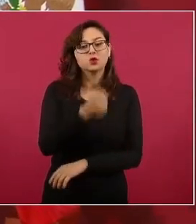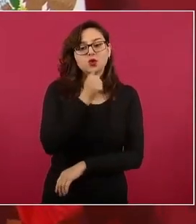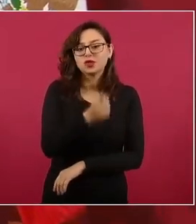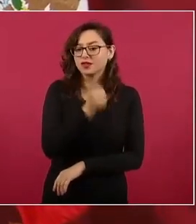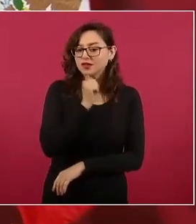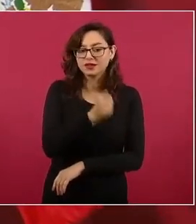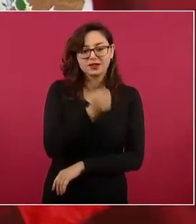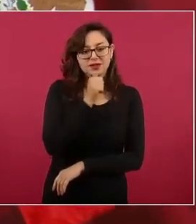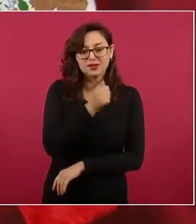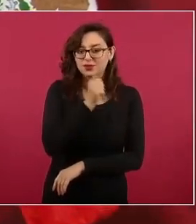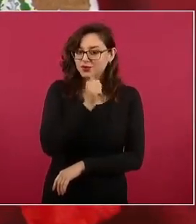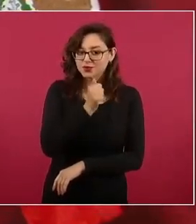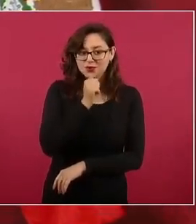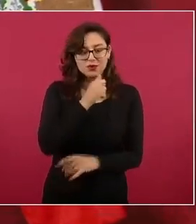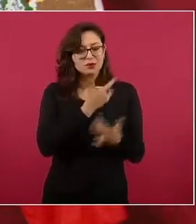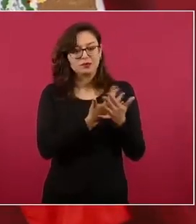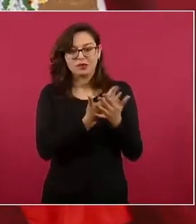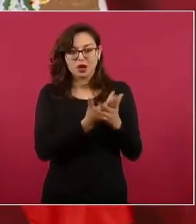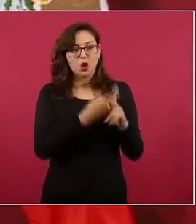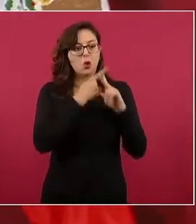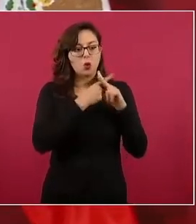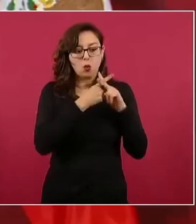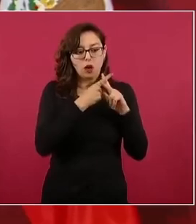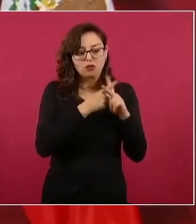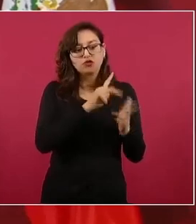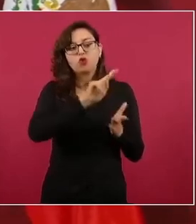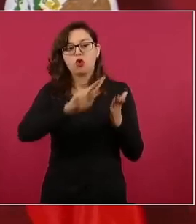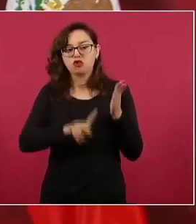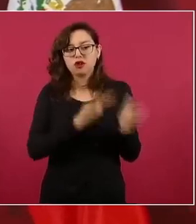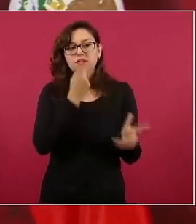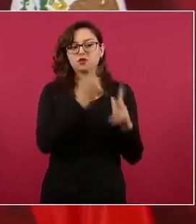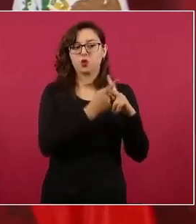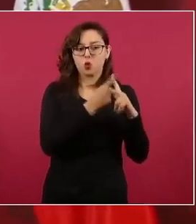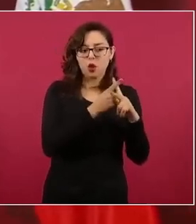estaba un recuento de votos